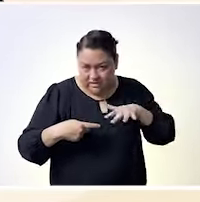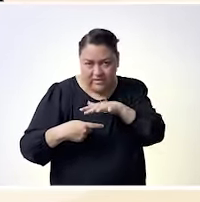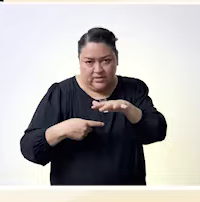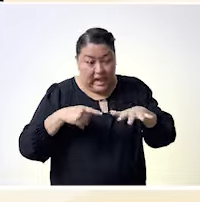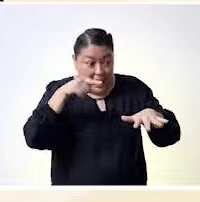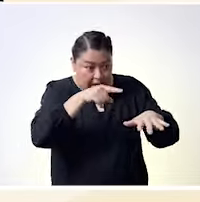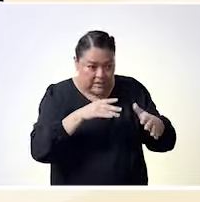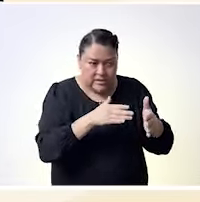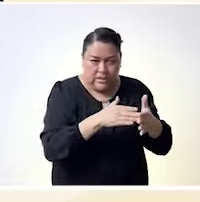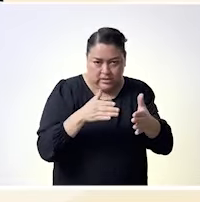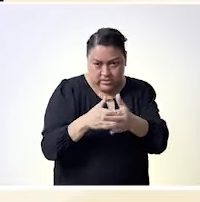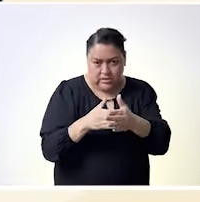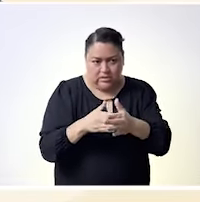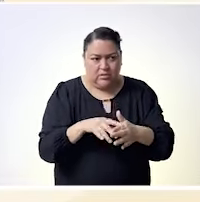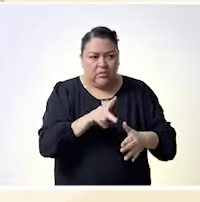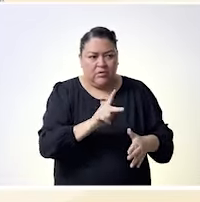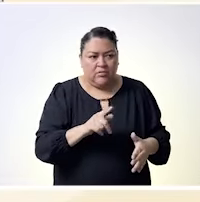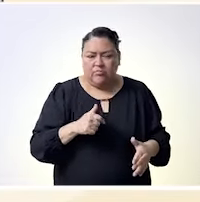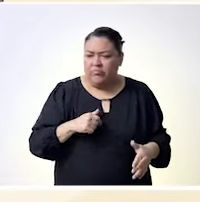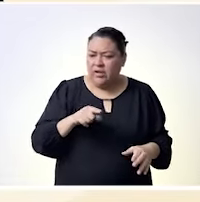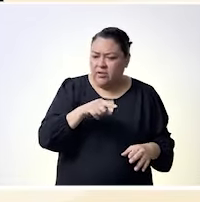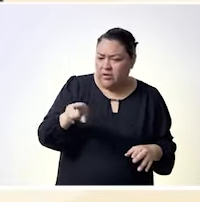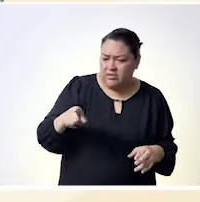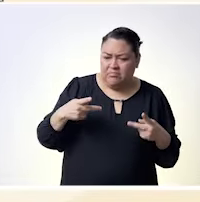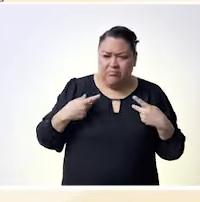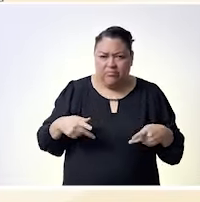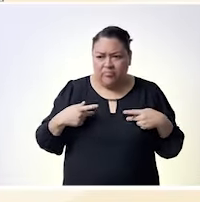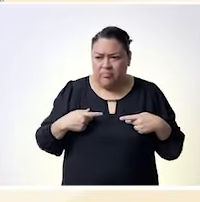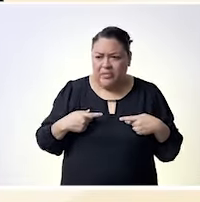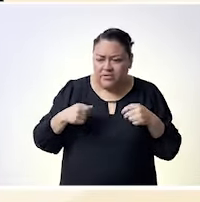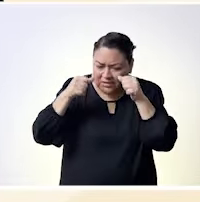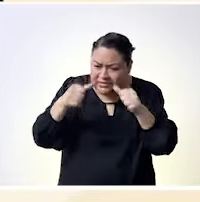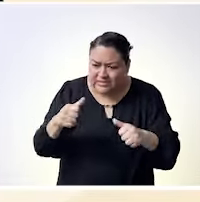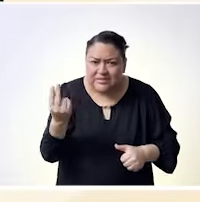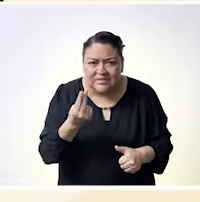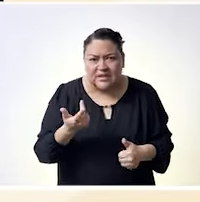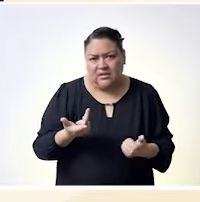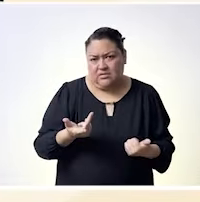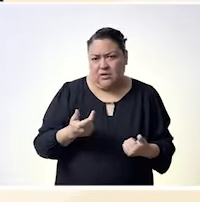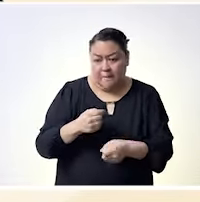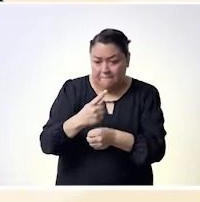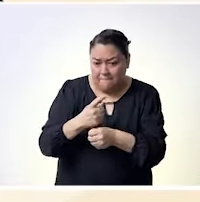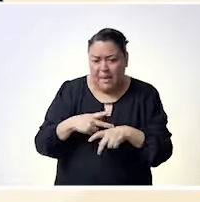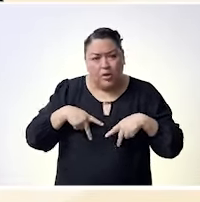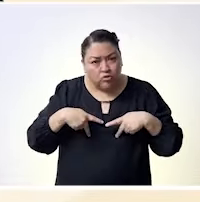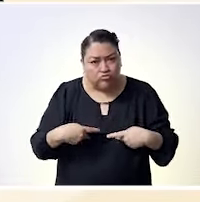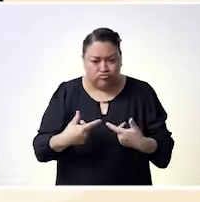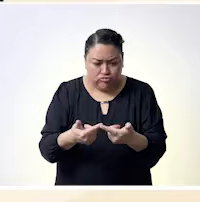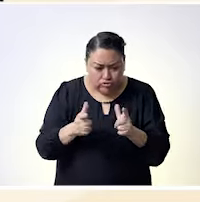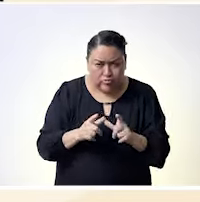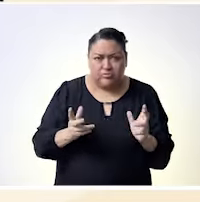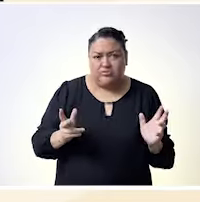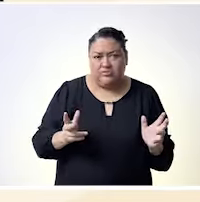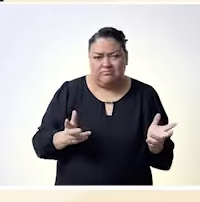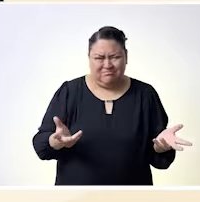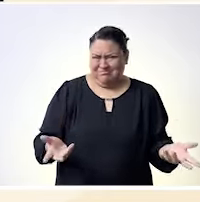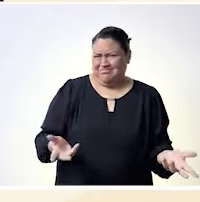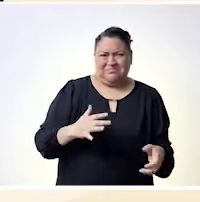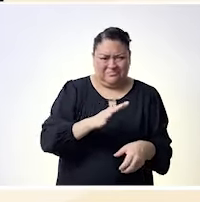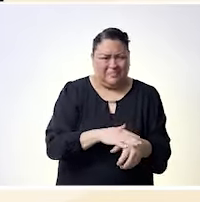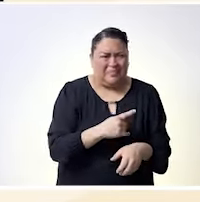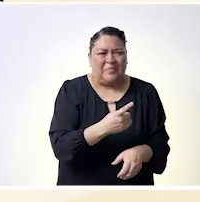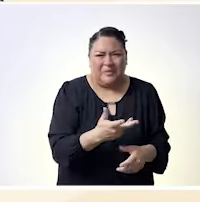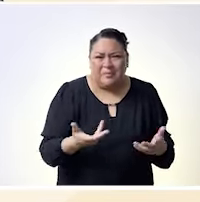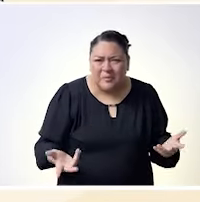individuales de cada quien no necesite pero vaya que esos derechos humanos sean para absolutamente todos todas y todos ¿no?